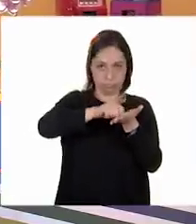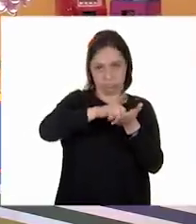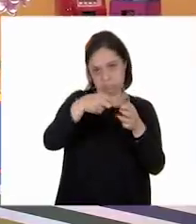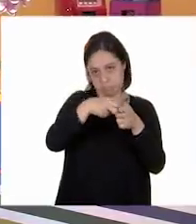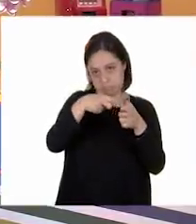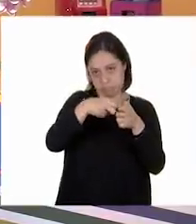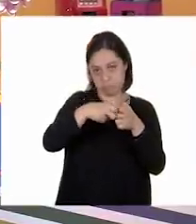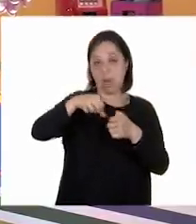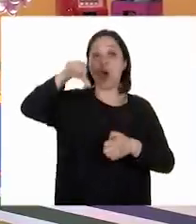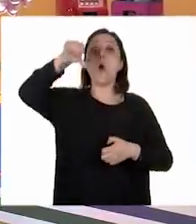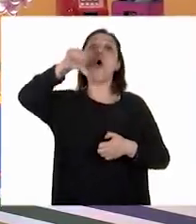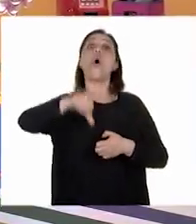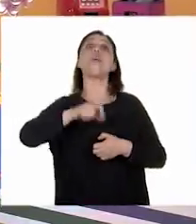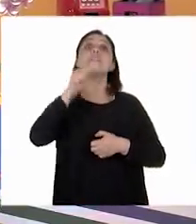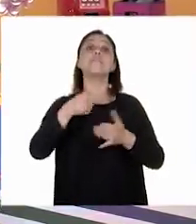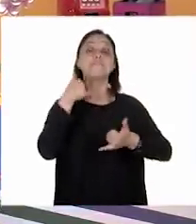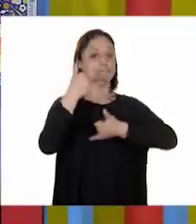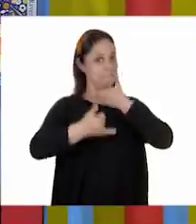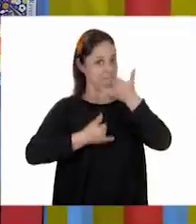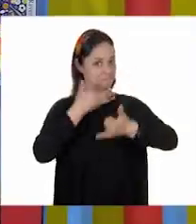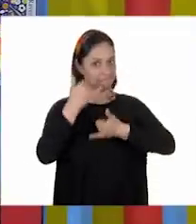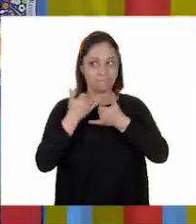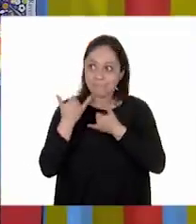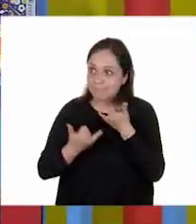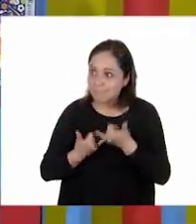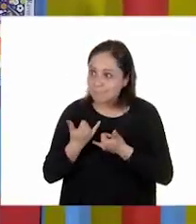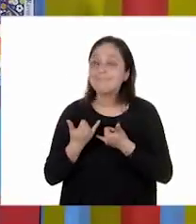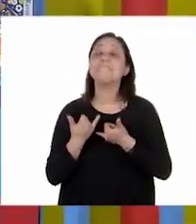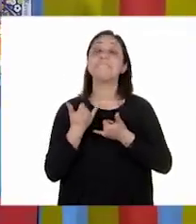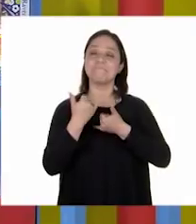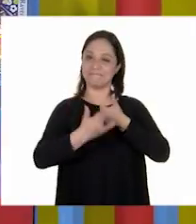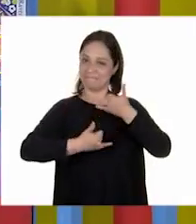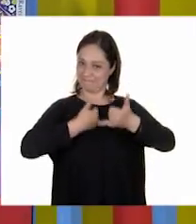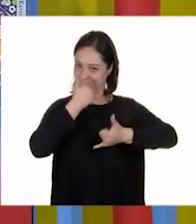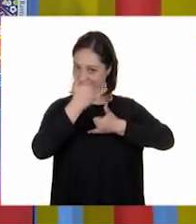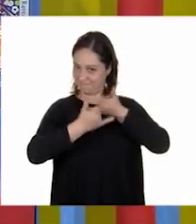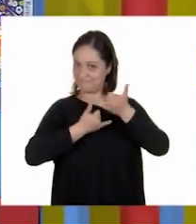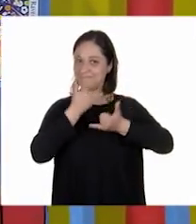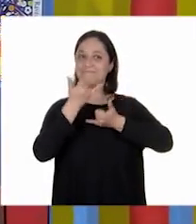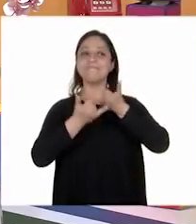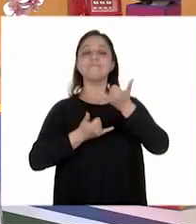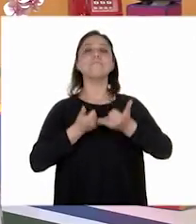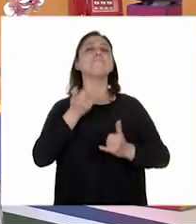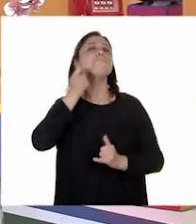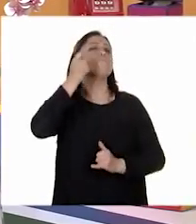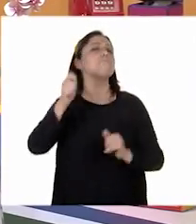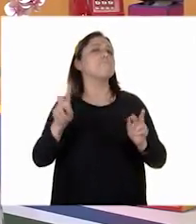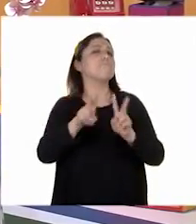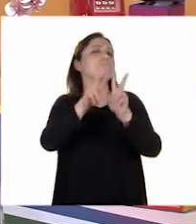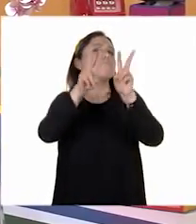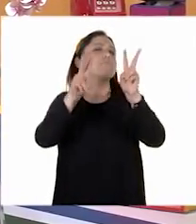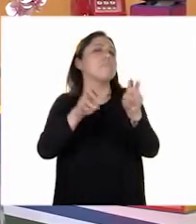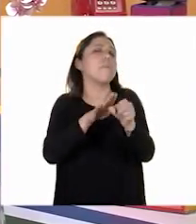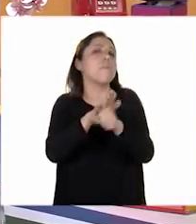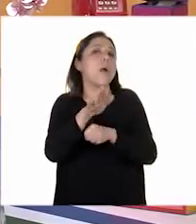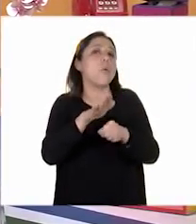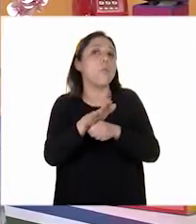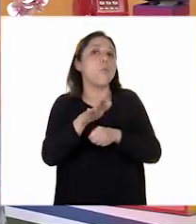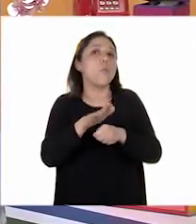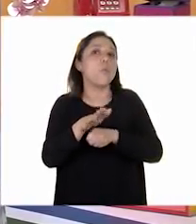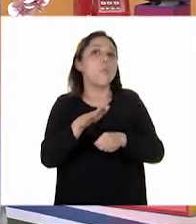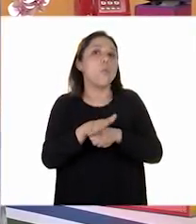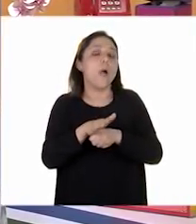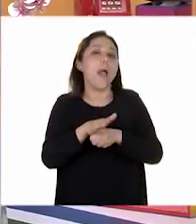día de hoy te traje un juego. ¡Un juego! Un juego. Y ese juego tiene como temática platillos